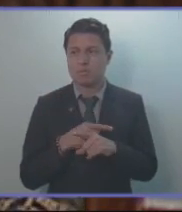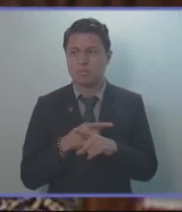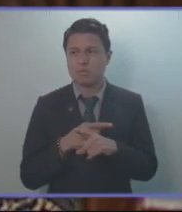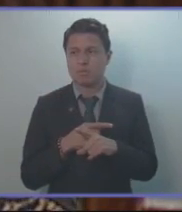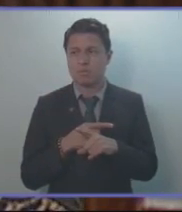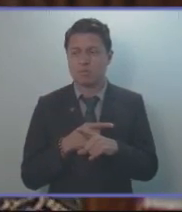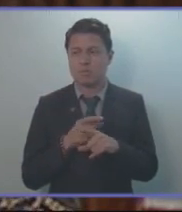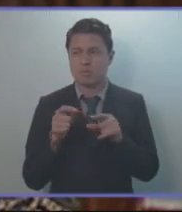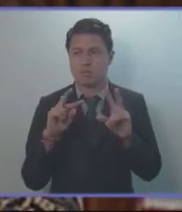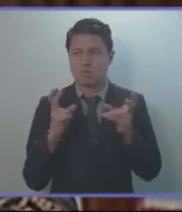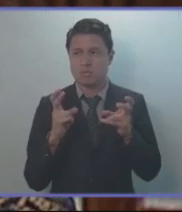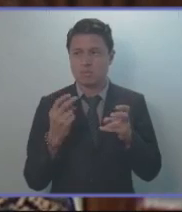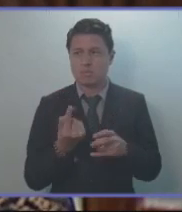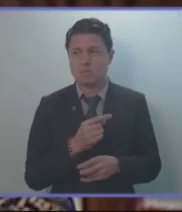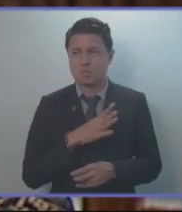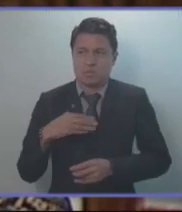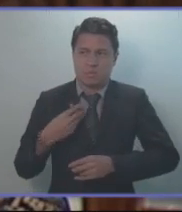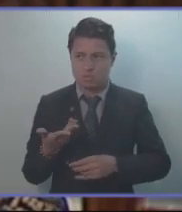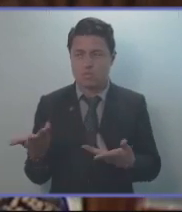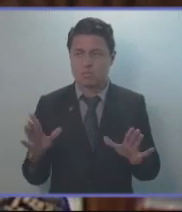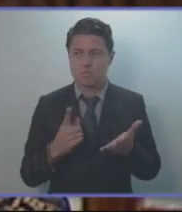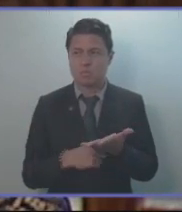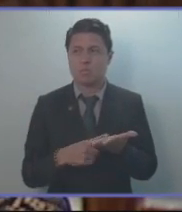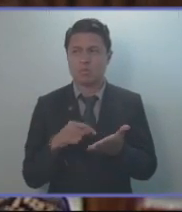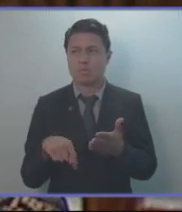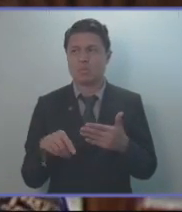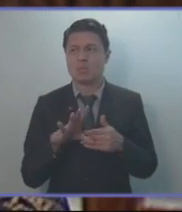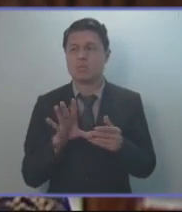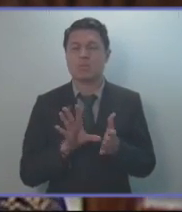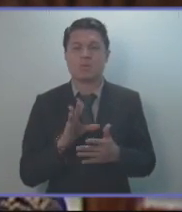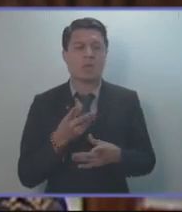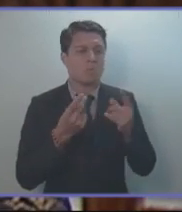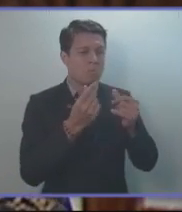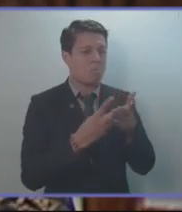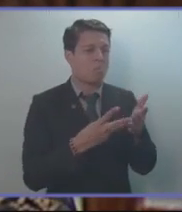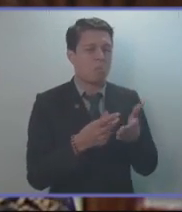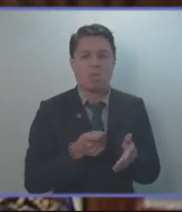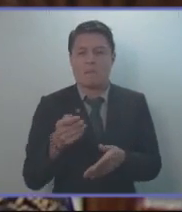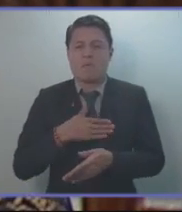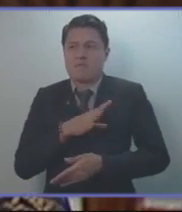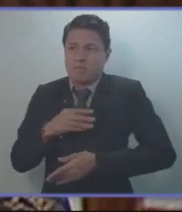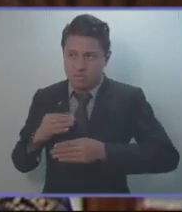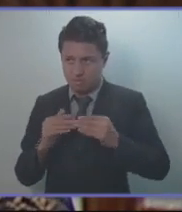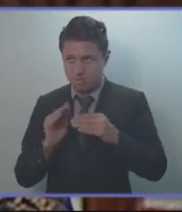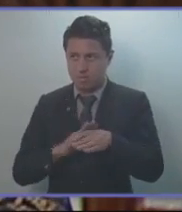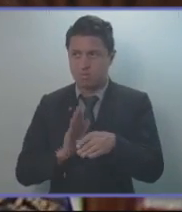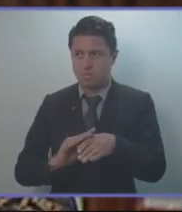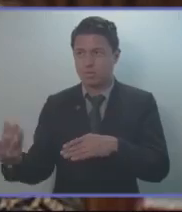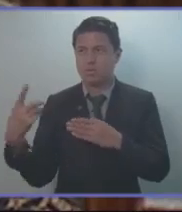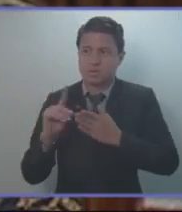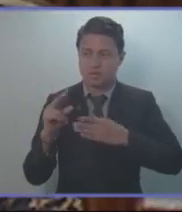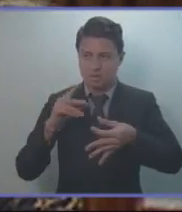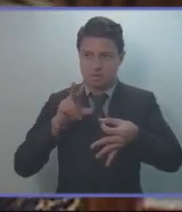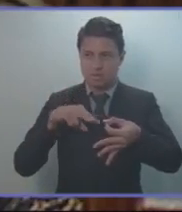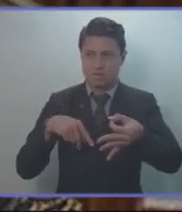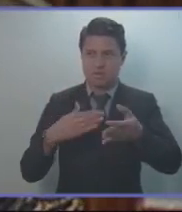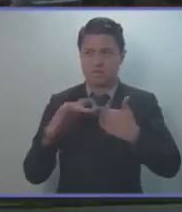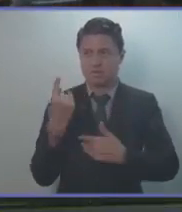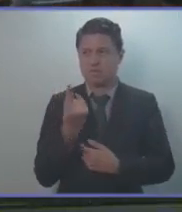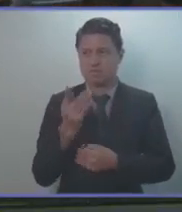para el tema de los familiares, cosa que ya se ha dado en esta asamblea legislativa, e invitar también al diputado a que lea más, solamente.